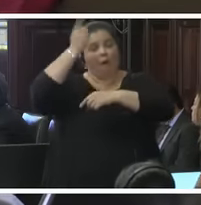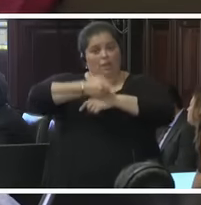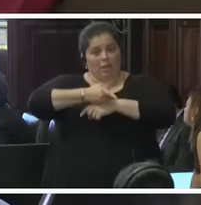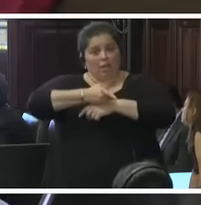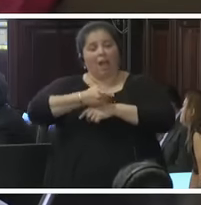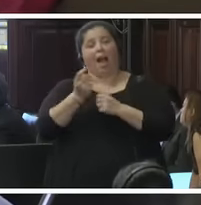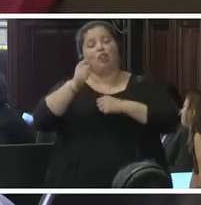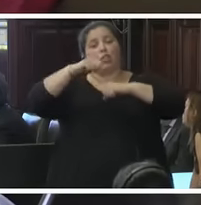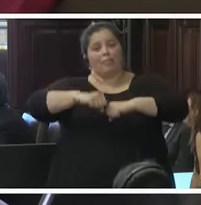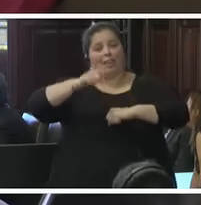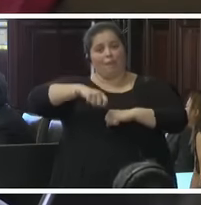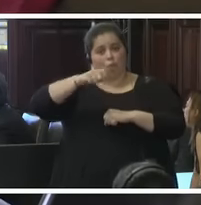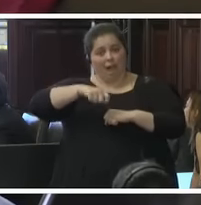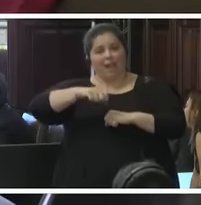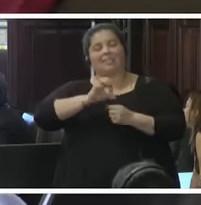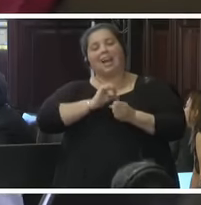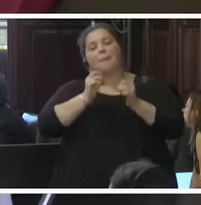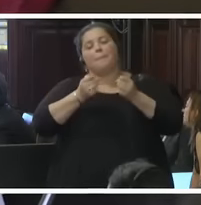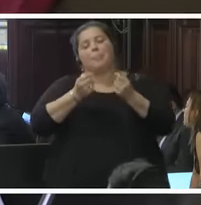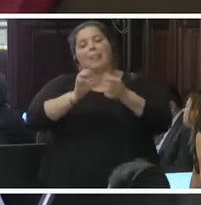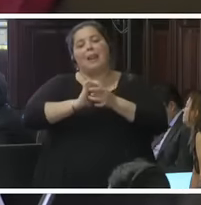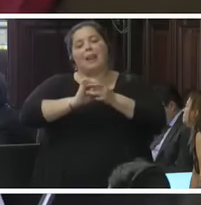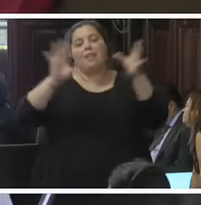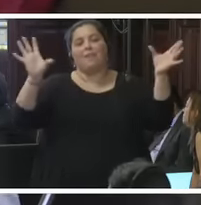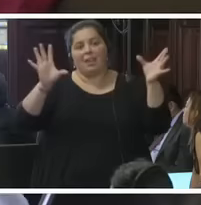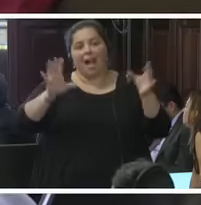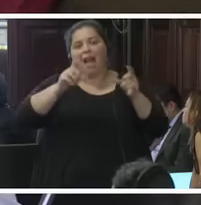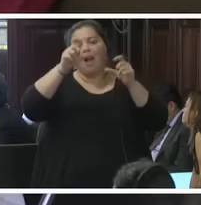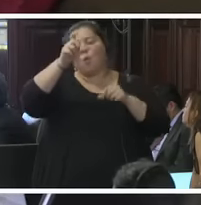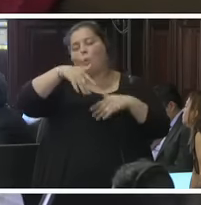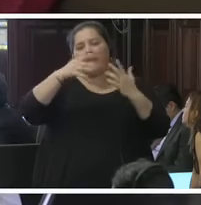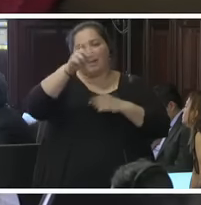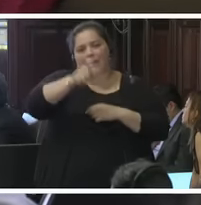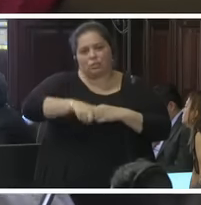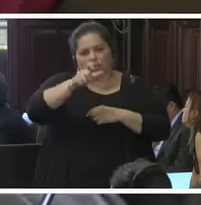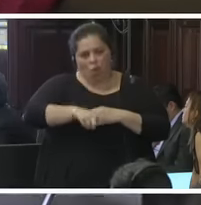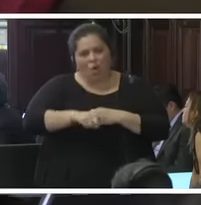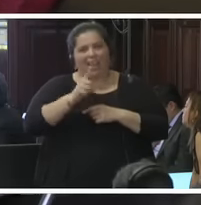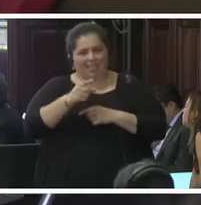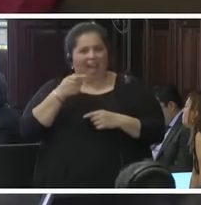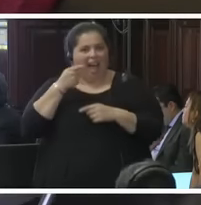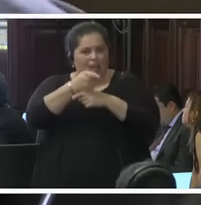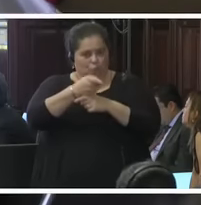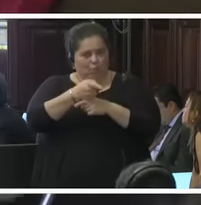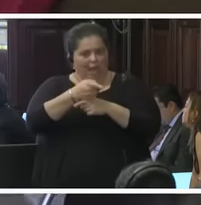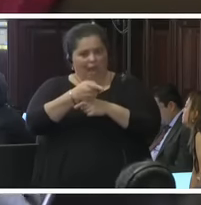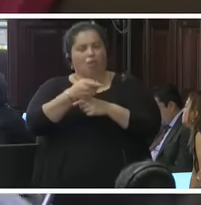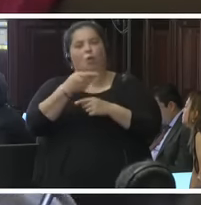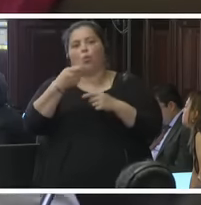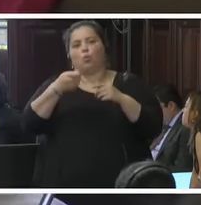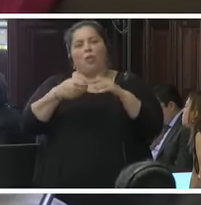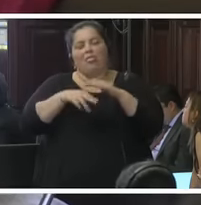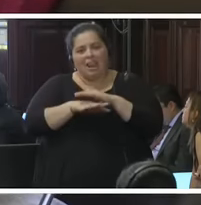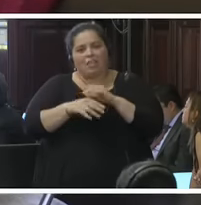a liberar a cualquiera acusado de un crimen, a no ser que el Estado logre comprobar que